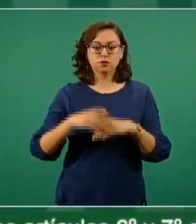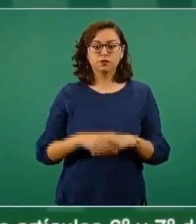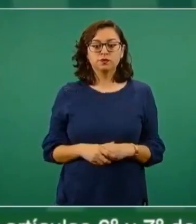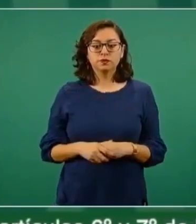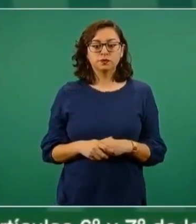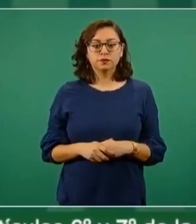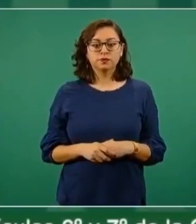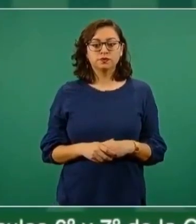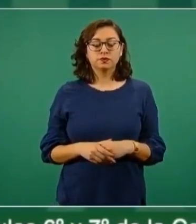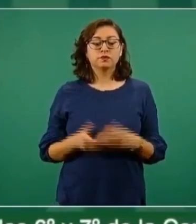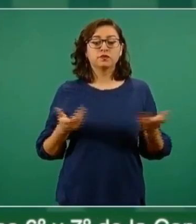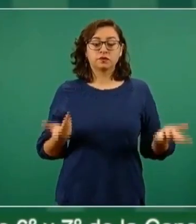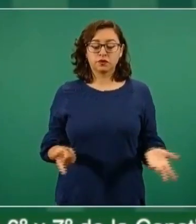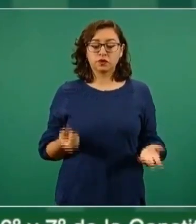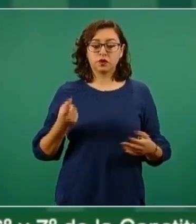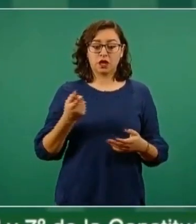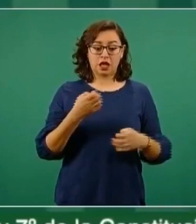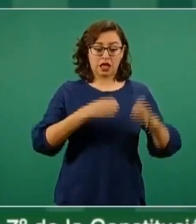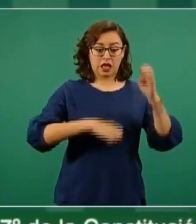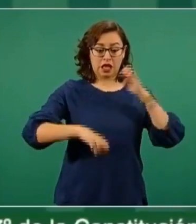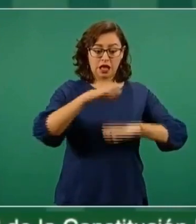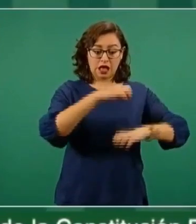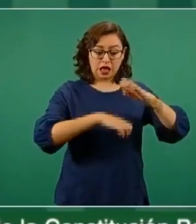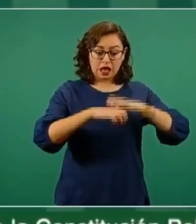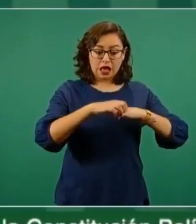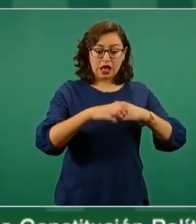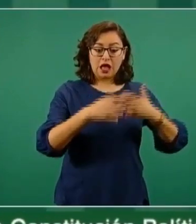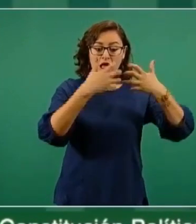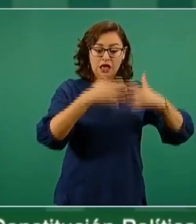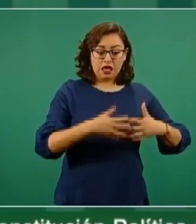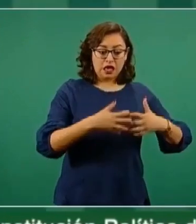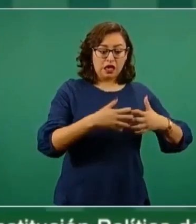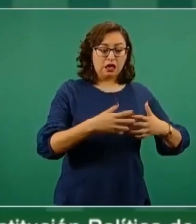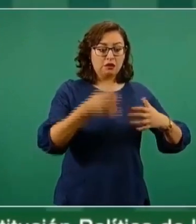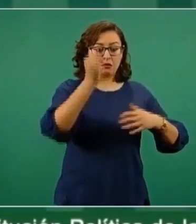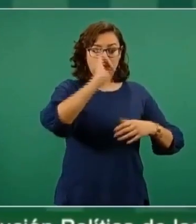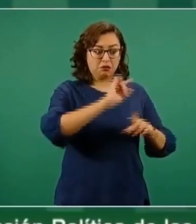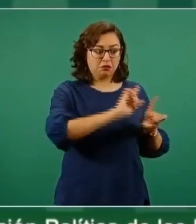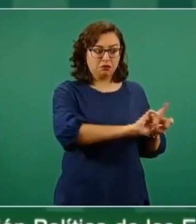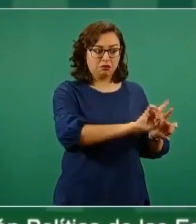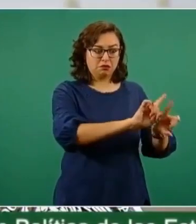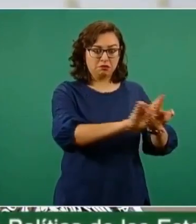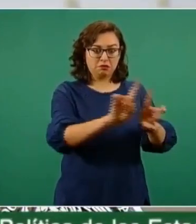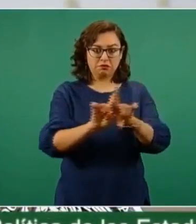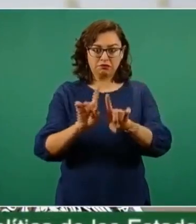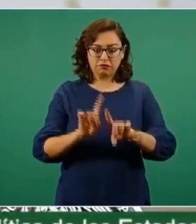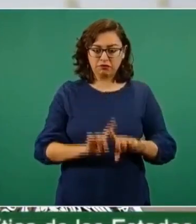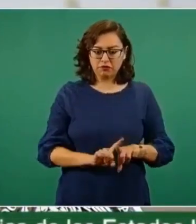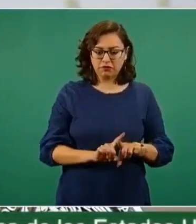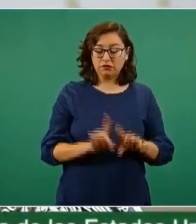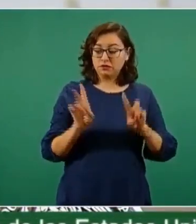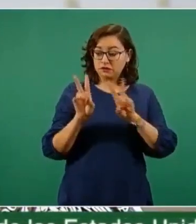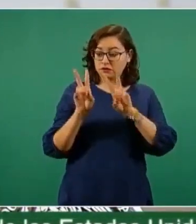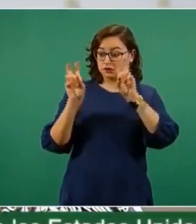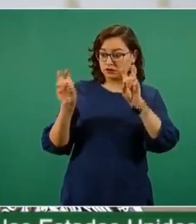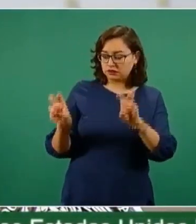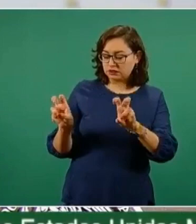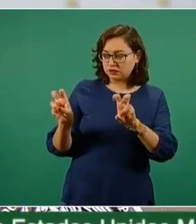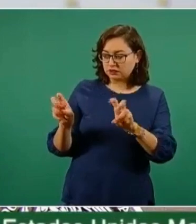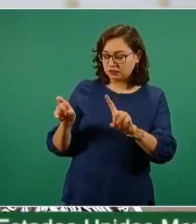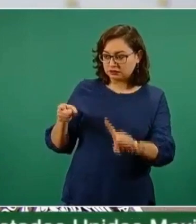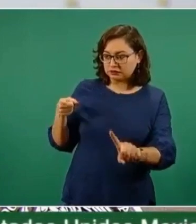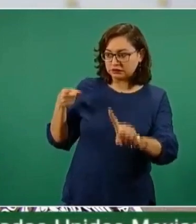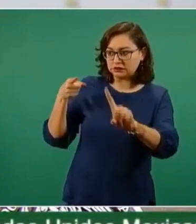empresarios siempre han estado en contra y estuvieron en contra desde el primer momento en que empezamos a hablar de este